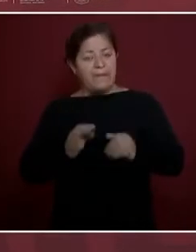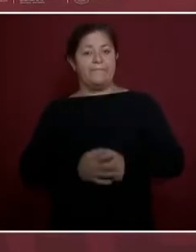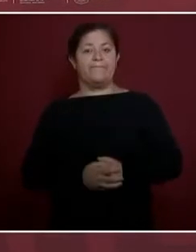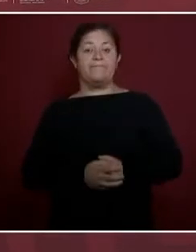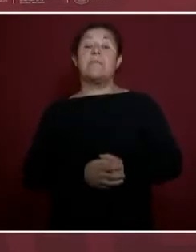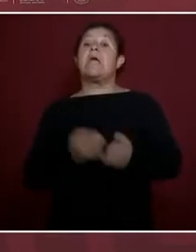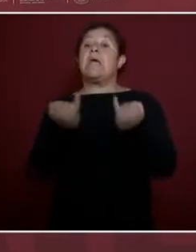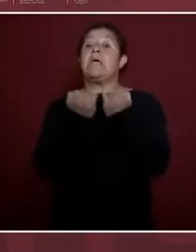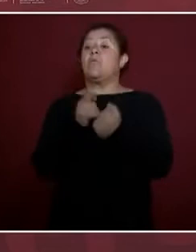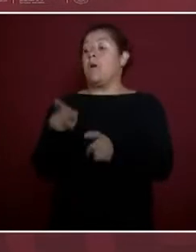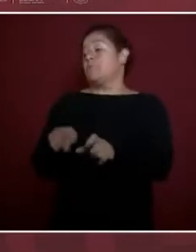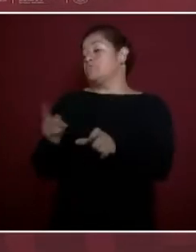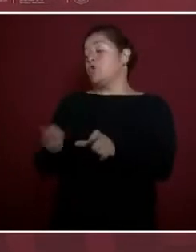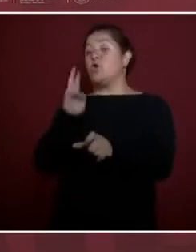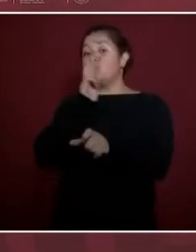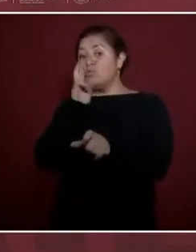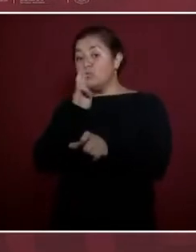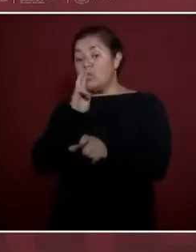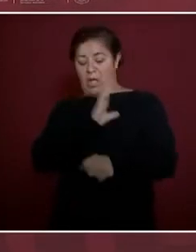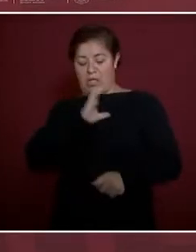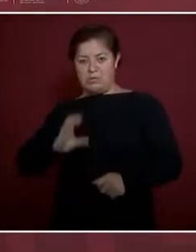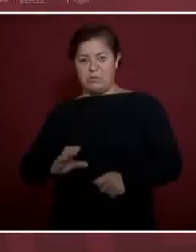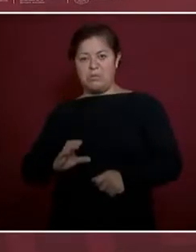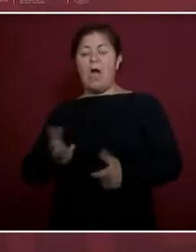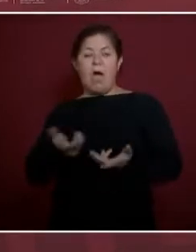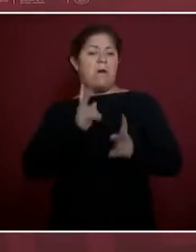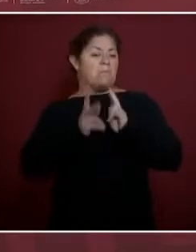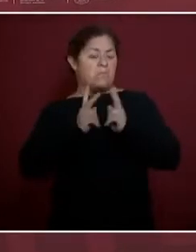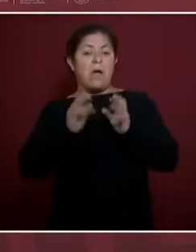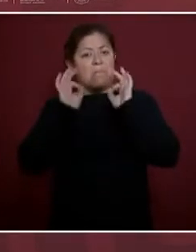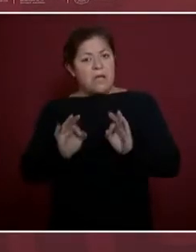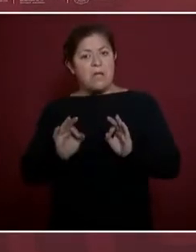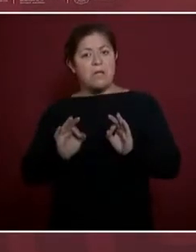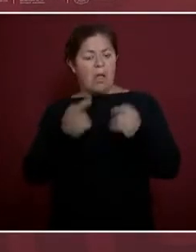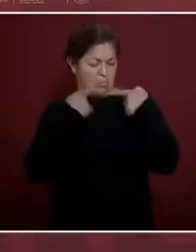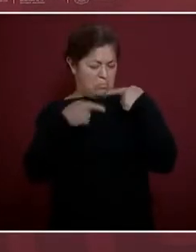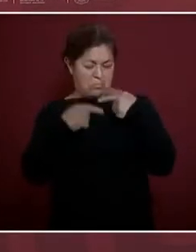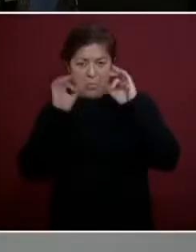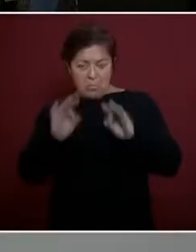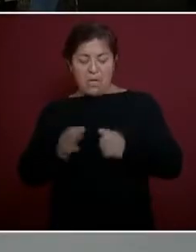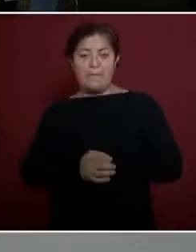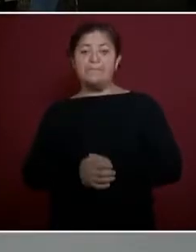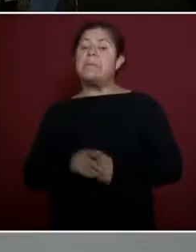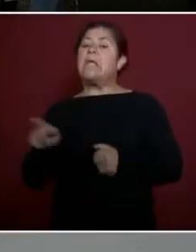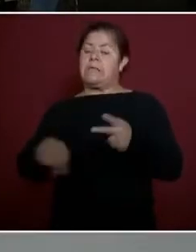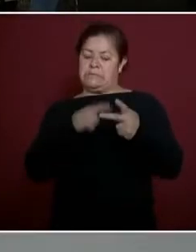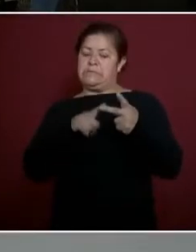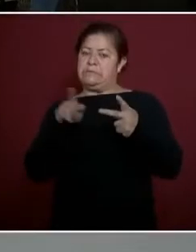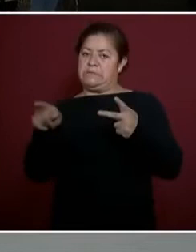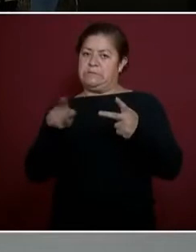Rusia y con China. Ese es el segundo. Y el tercero que estoy proponiendo